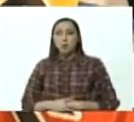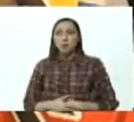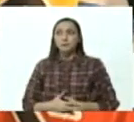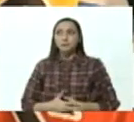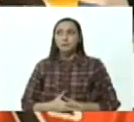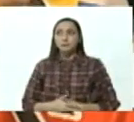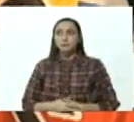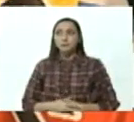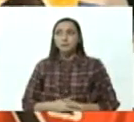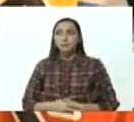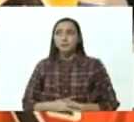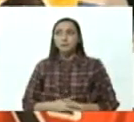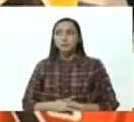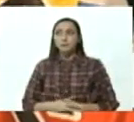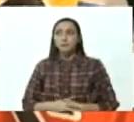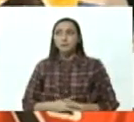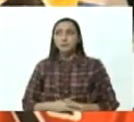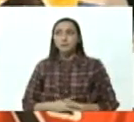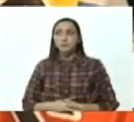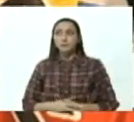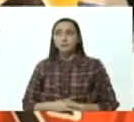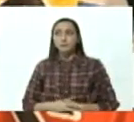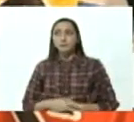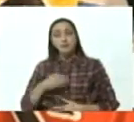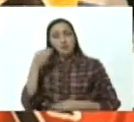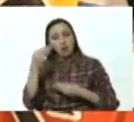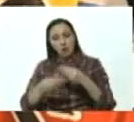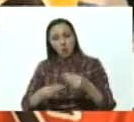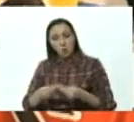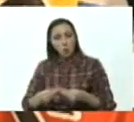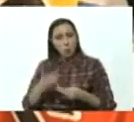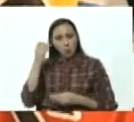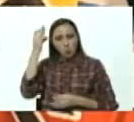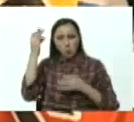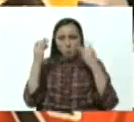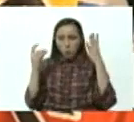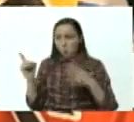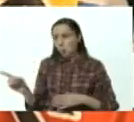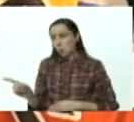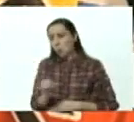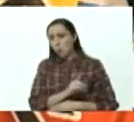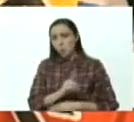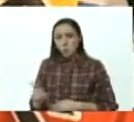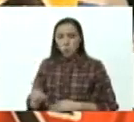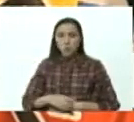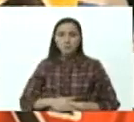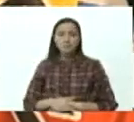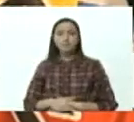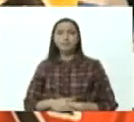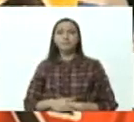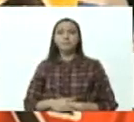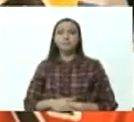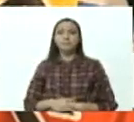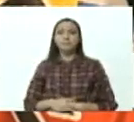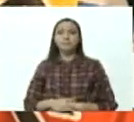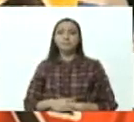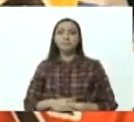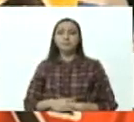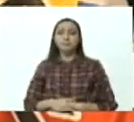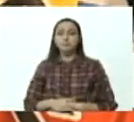no es posible fabricarlo inventarlo hay y nos